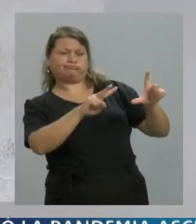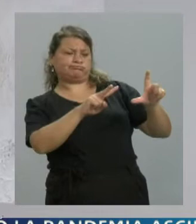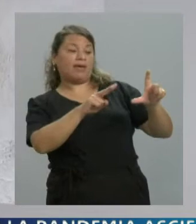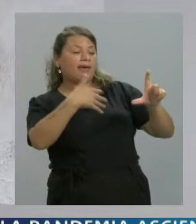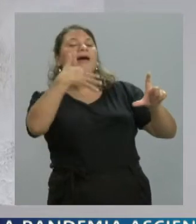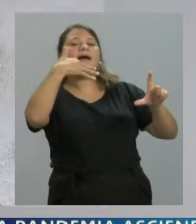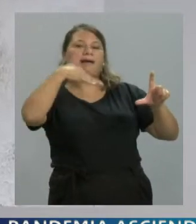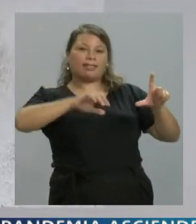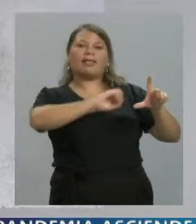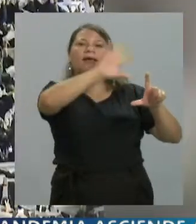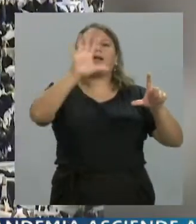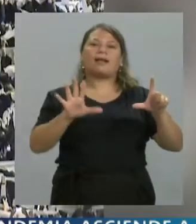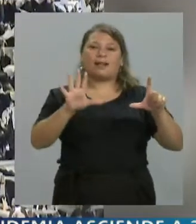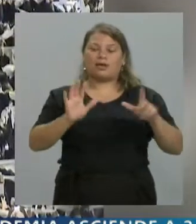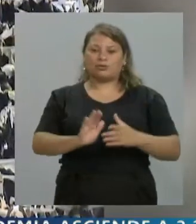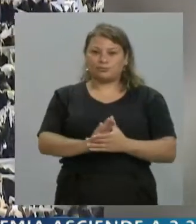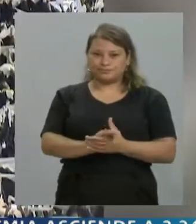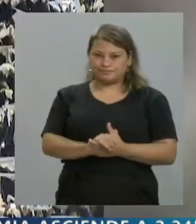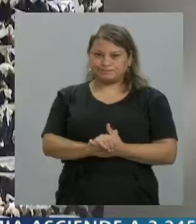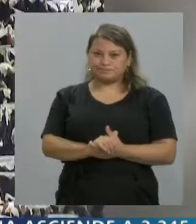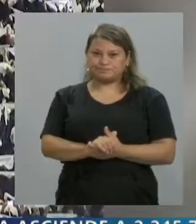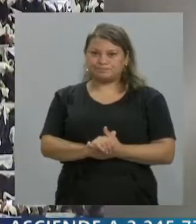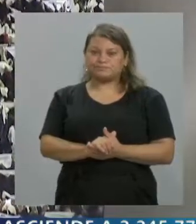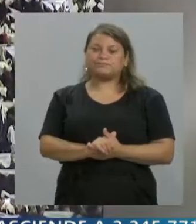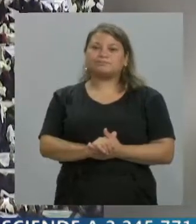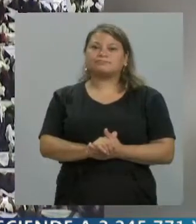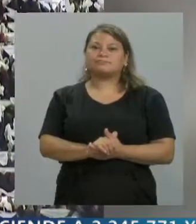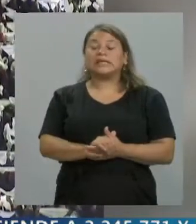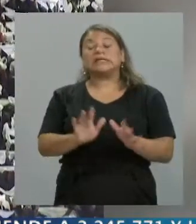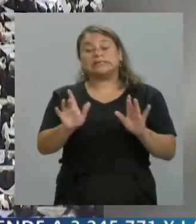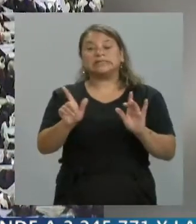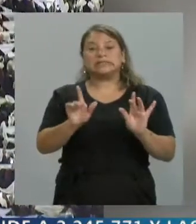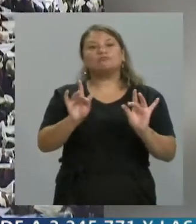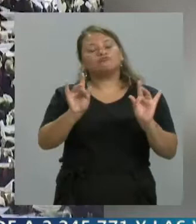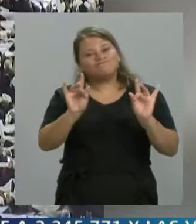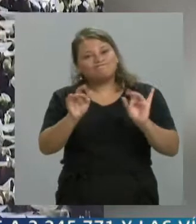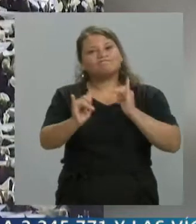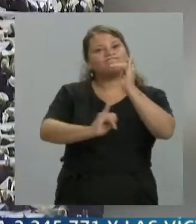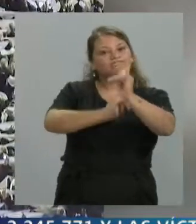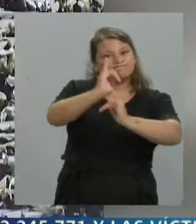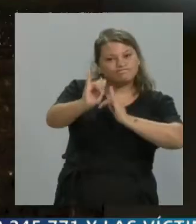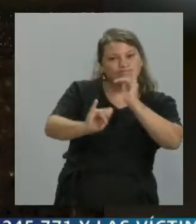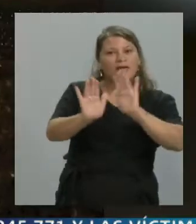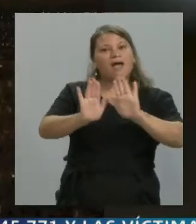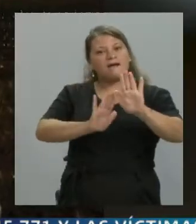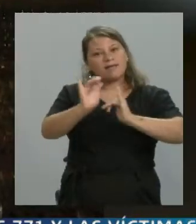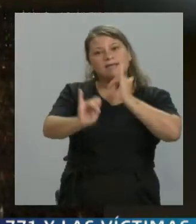transmite. Es un poco difícil a veces de explicar, pero